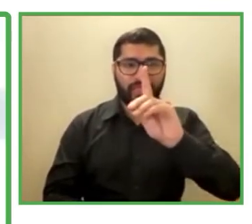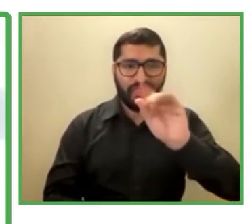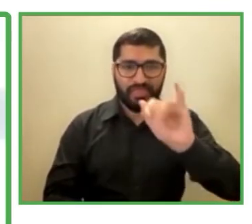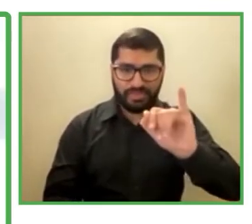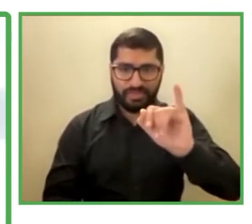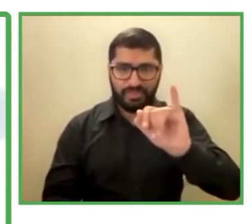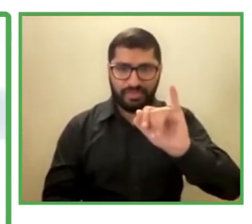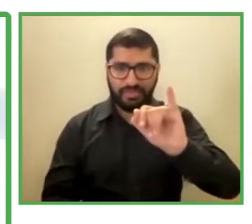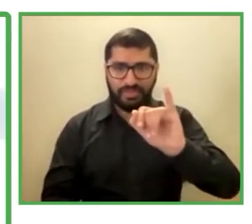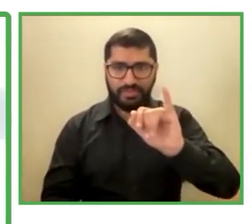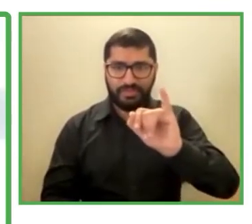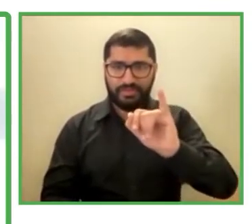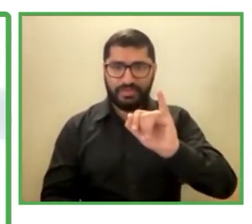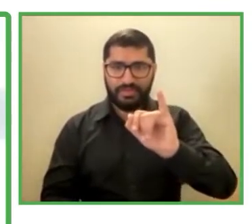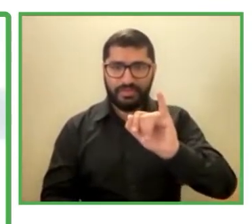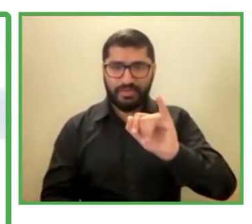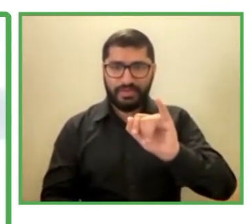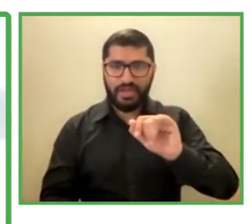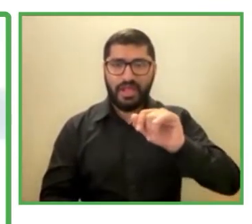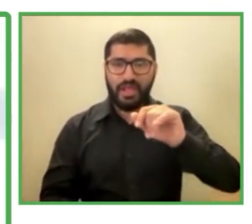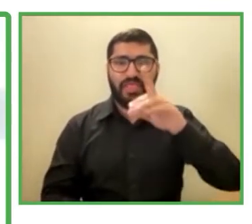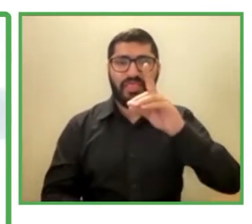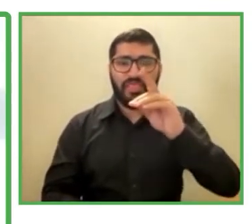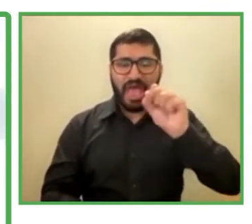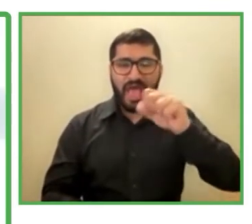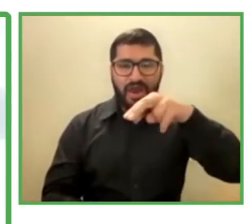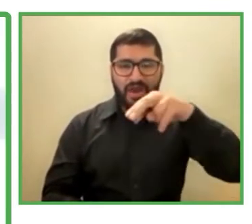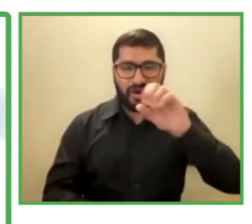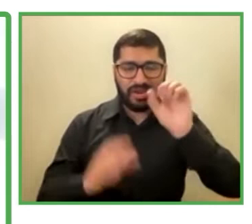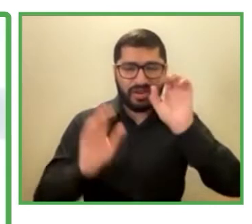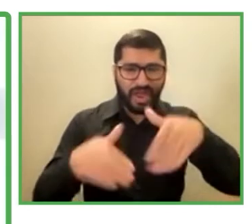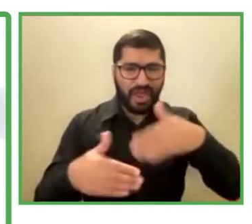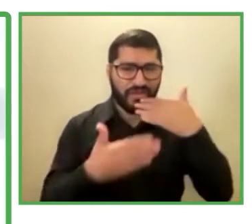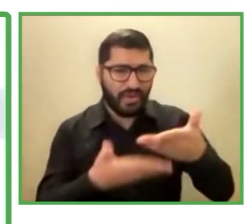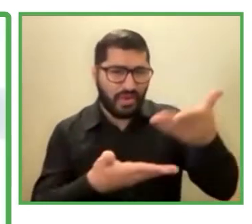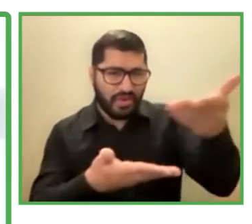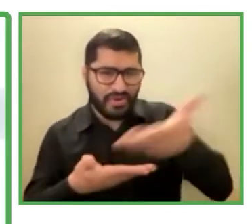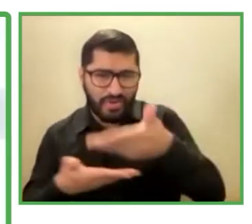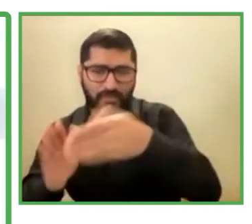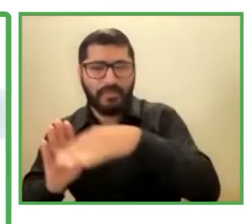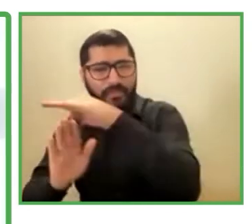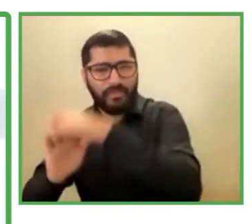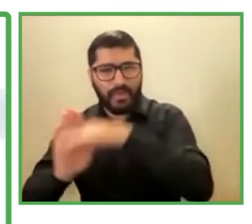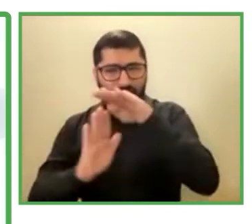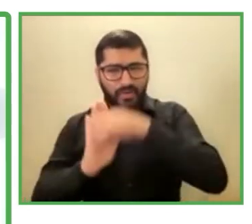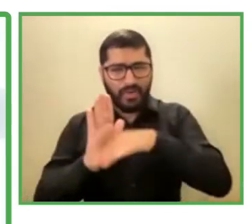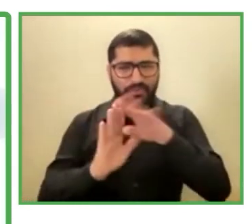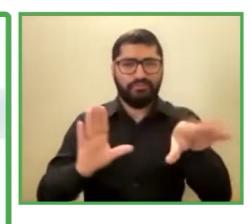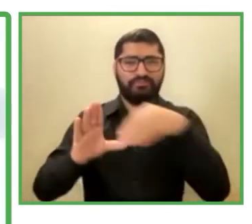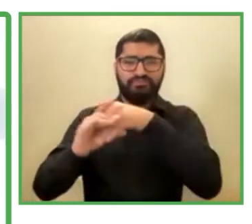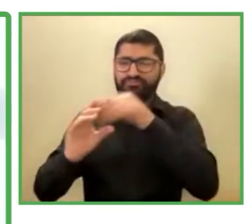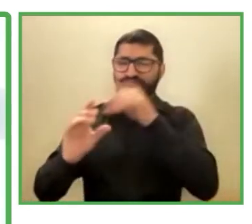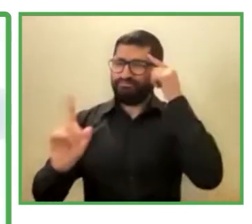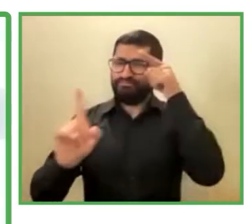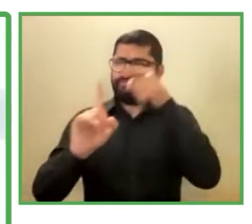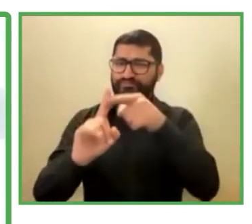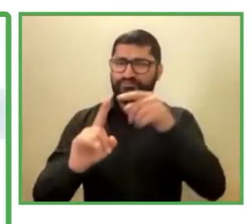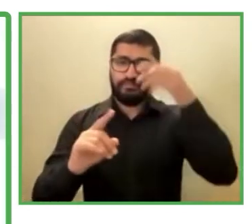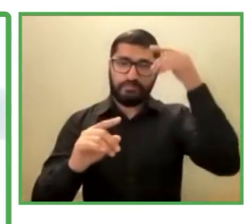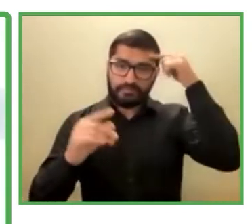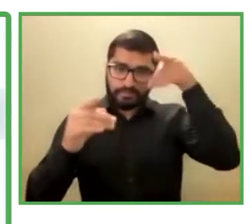y fue elegido entre muchos programas y fue el único mexicano. Pero para entrar un poco más en el tema, me gustaría